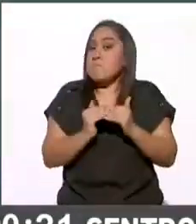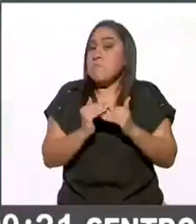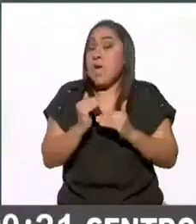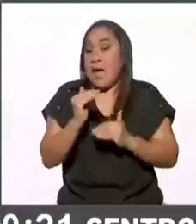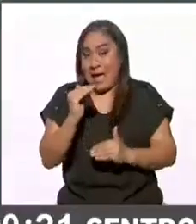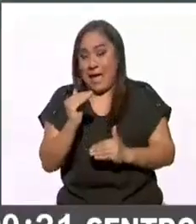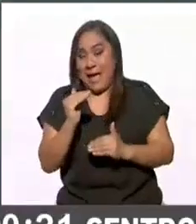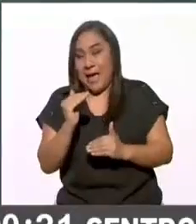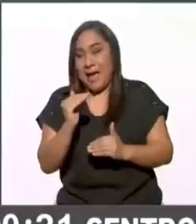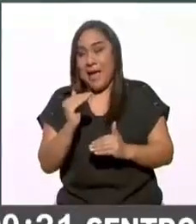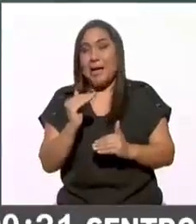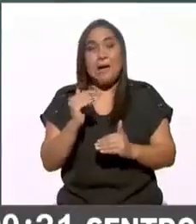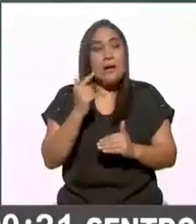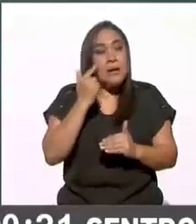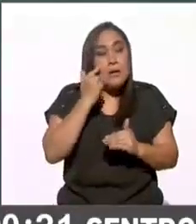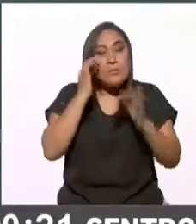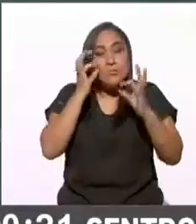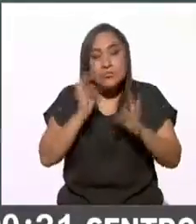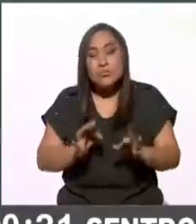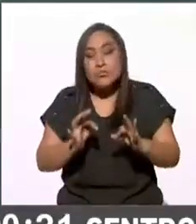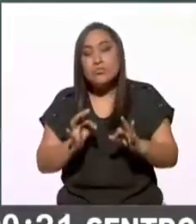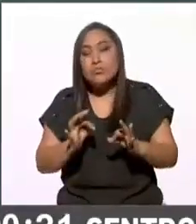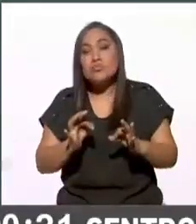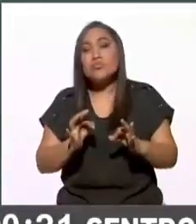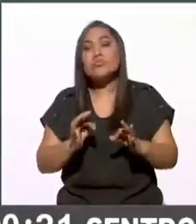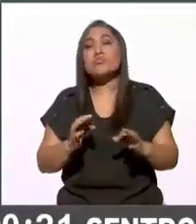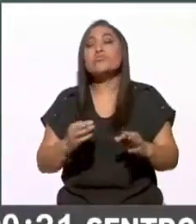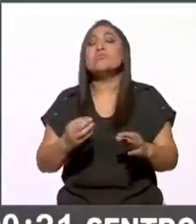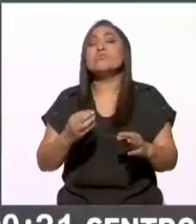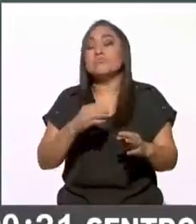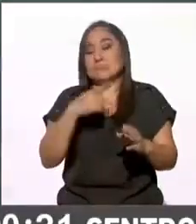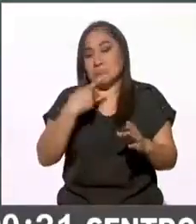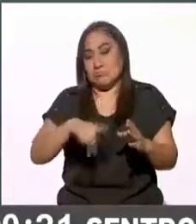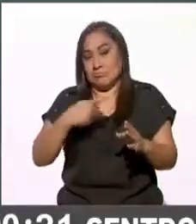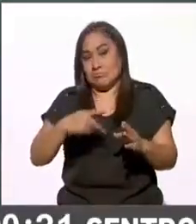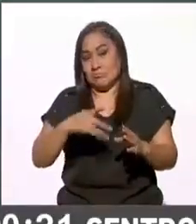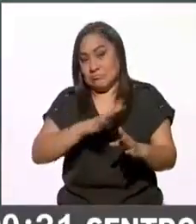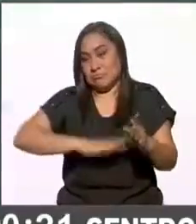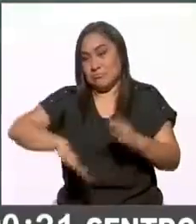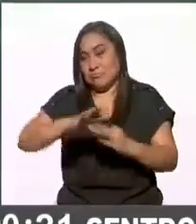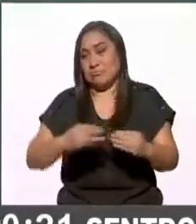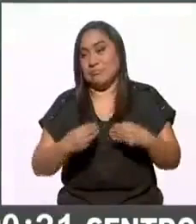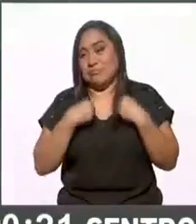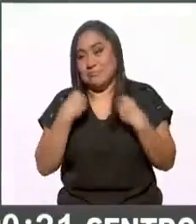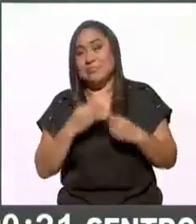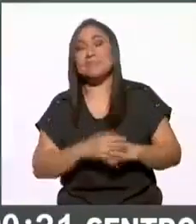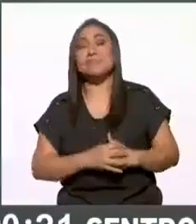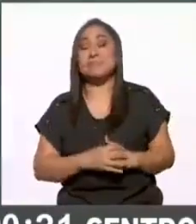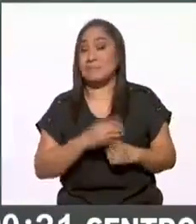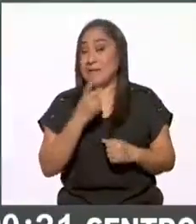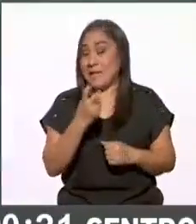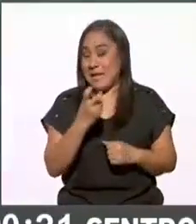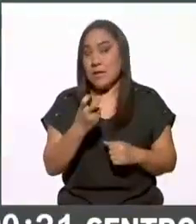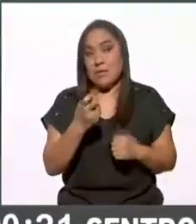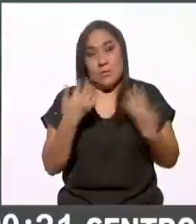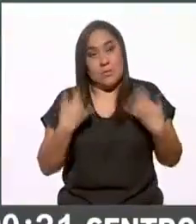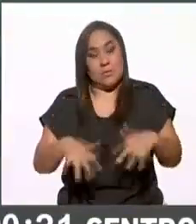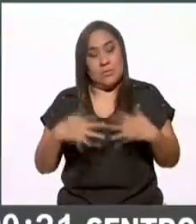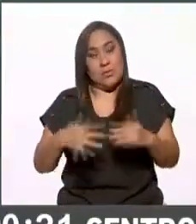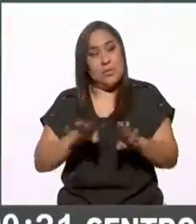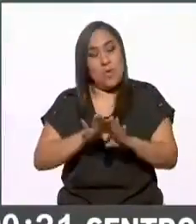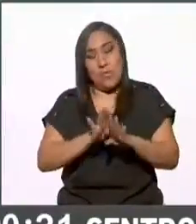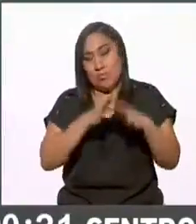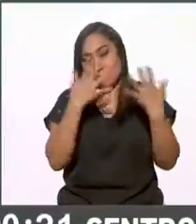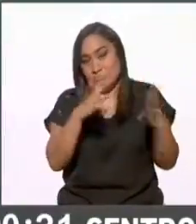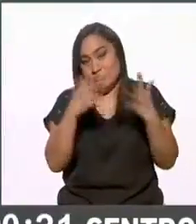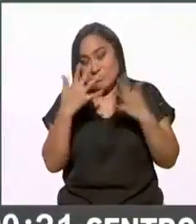el nivel o la tasa nacional que de por sí hemos mencionado que ha tenido esta jornada electoral lo cual es también de aplaudirse para cada